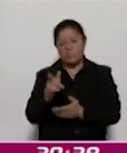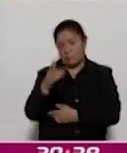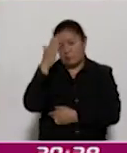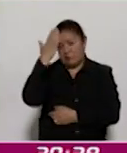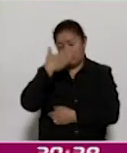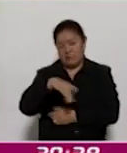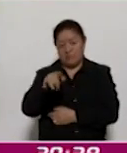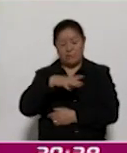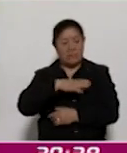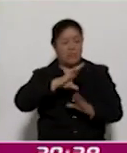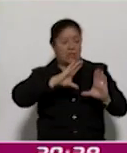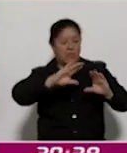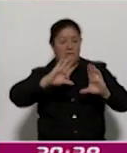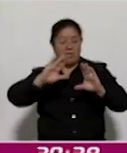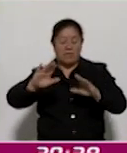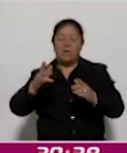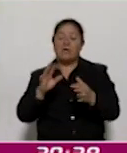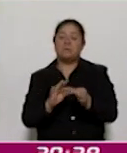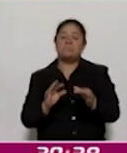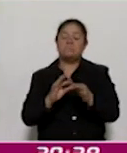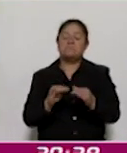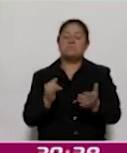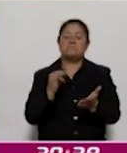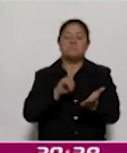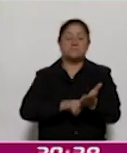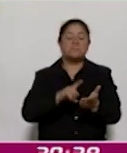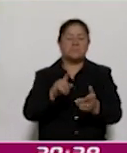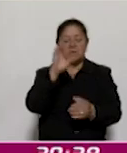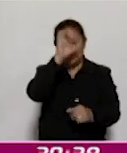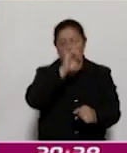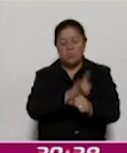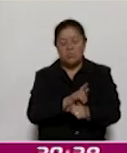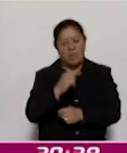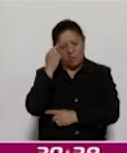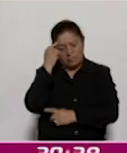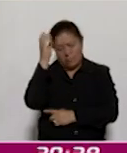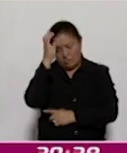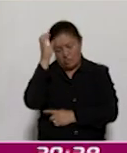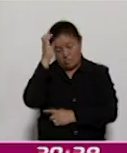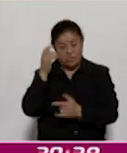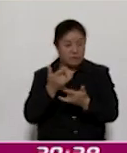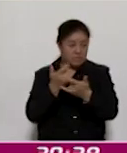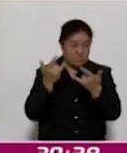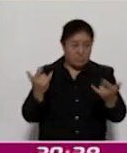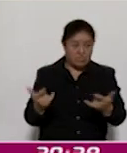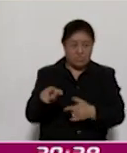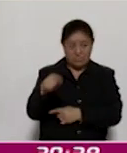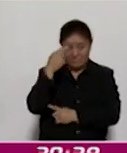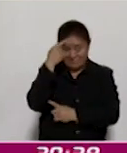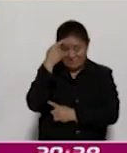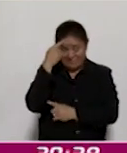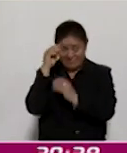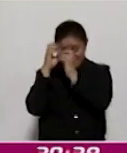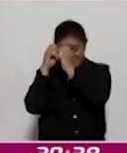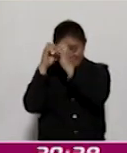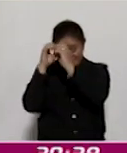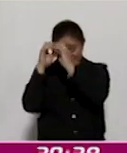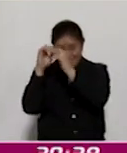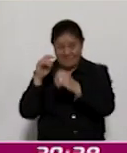formación, hablar de interculturalidad, de conciencia histórica, de ese pensamiento crítico que estamos